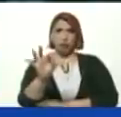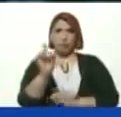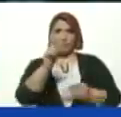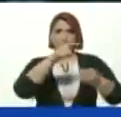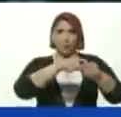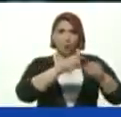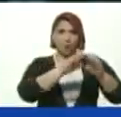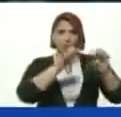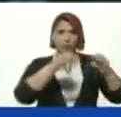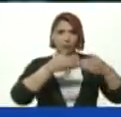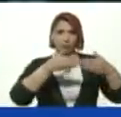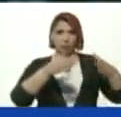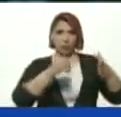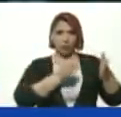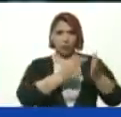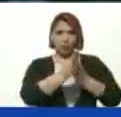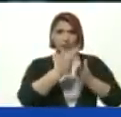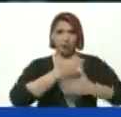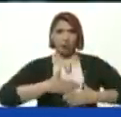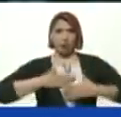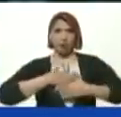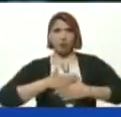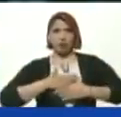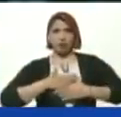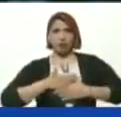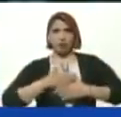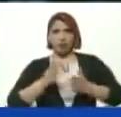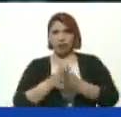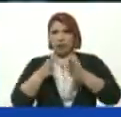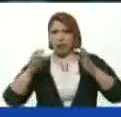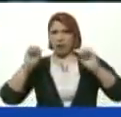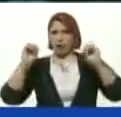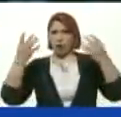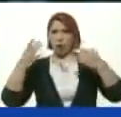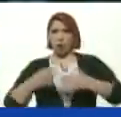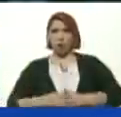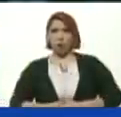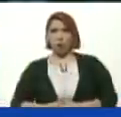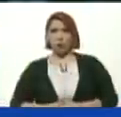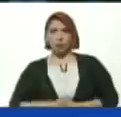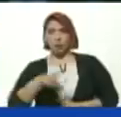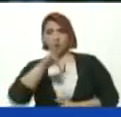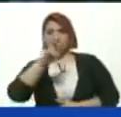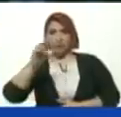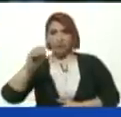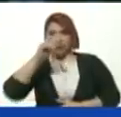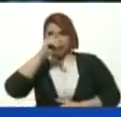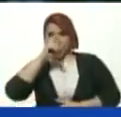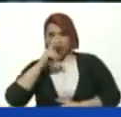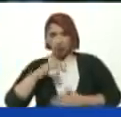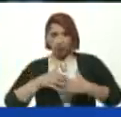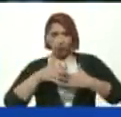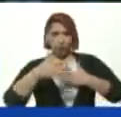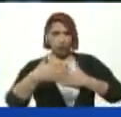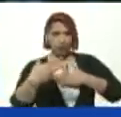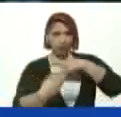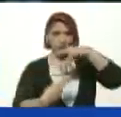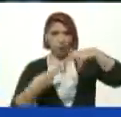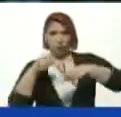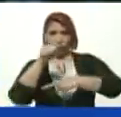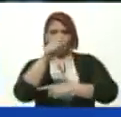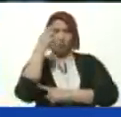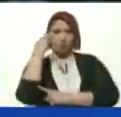Pública Gratuita Y de calidad Un gran logro De estos 20 años De la revolución